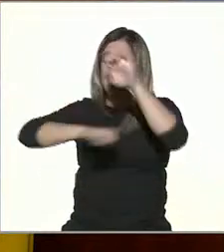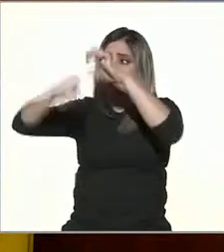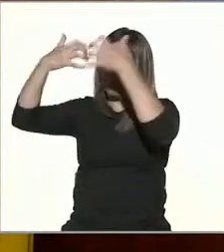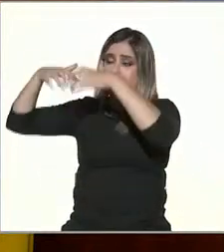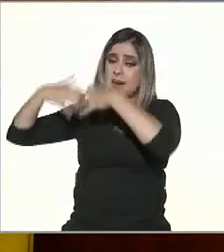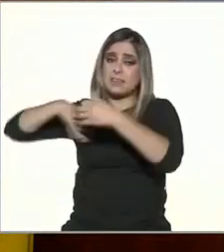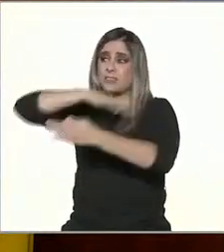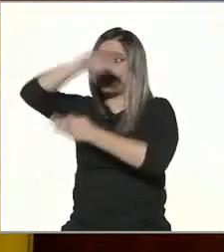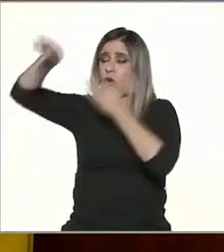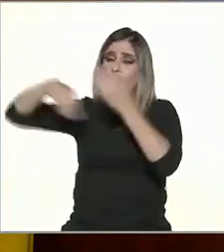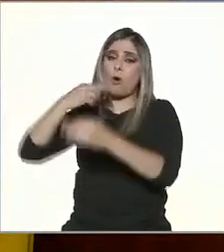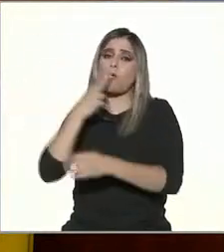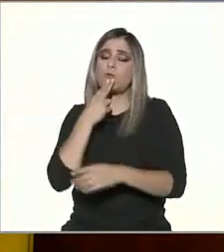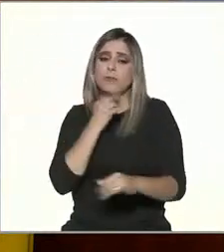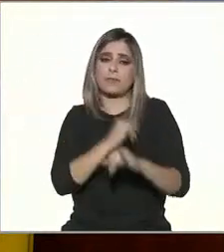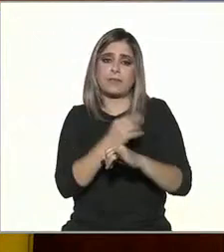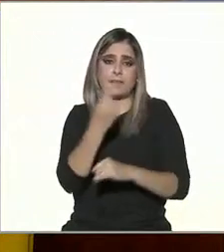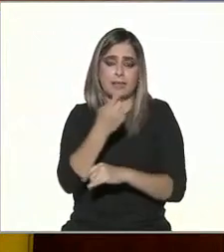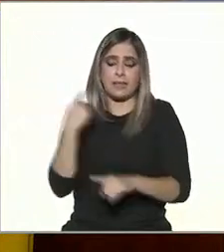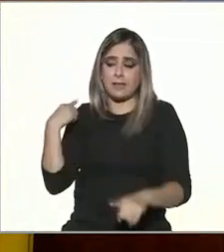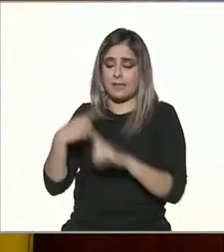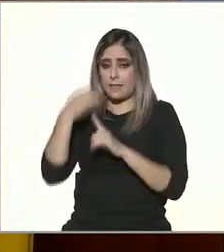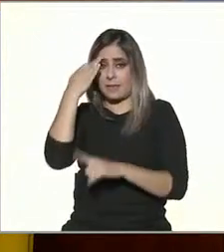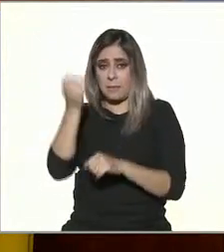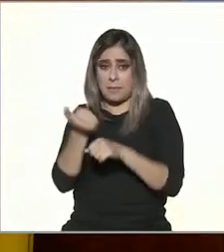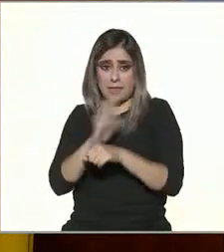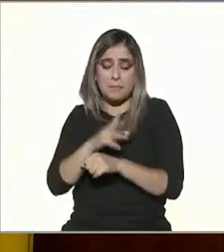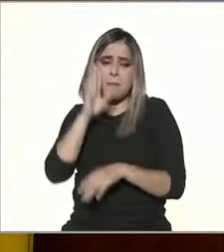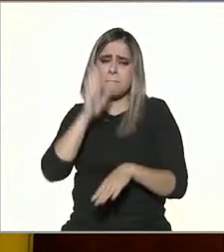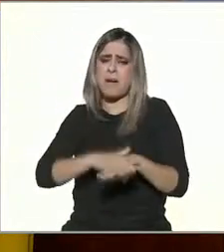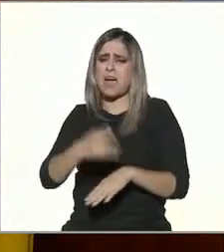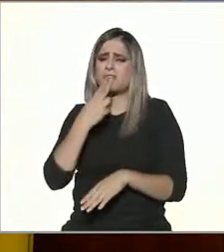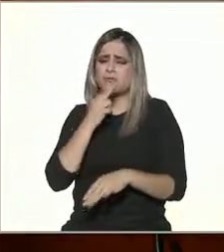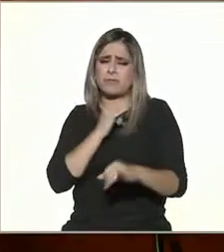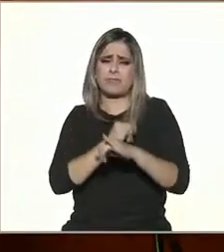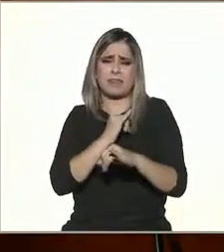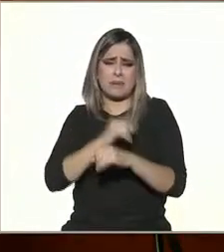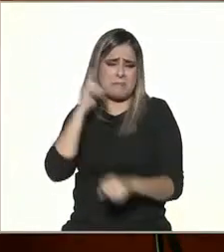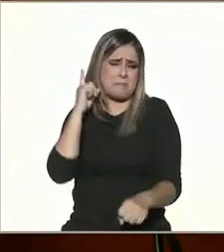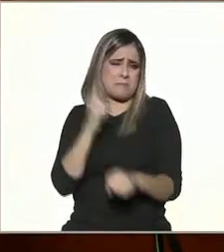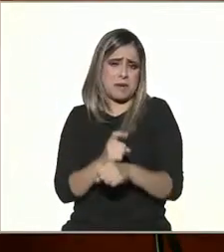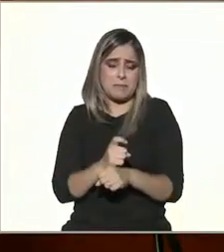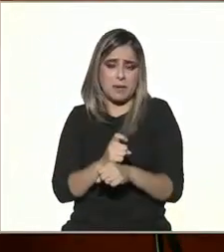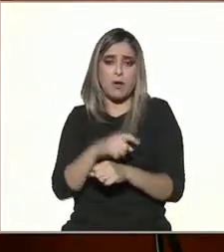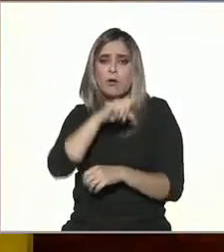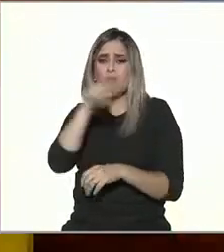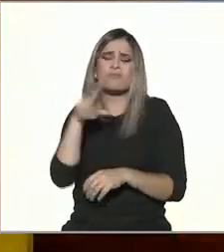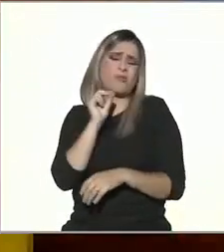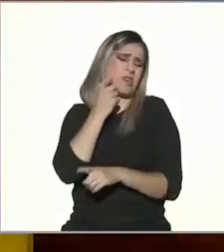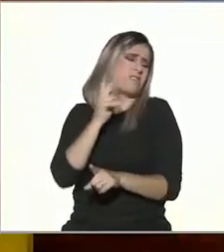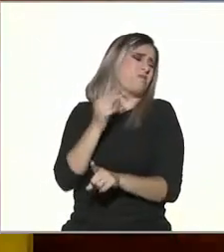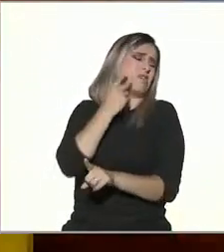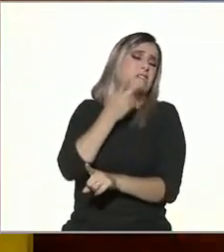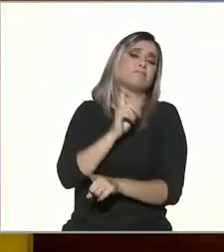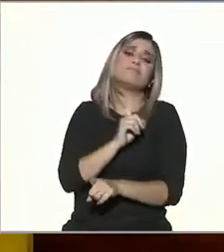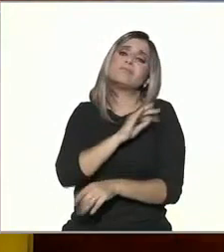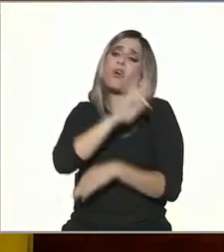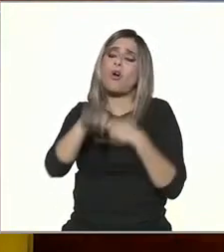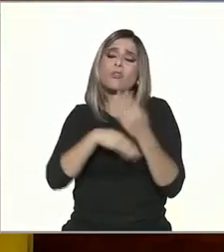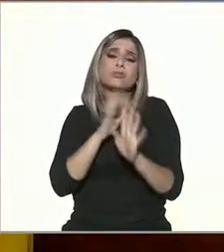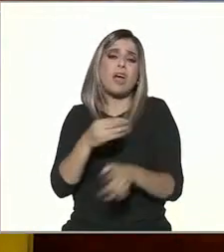utilizando. Con la pandemia fue mayor su uso, aunque nosotros no querramos ocuparlo, ya es casi por